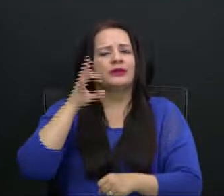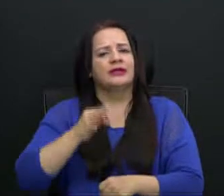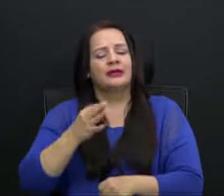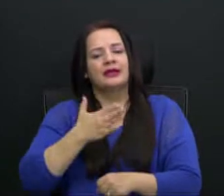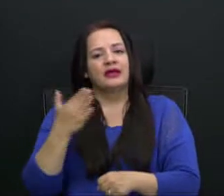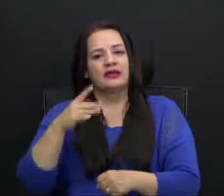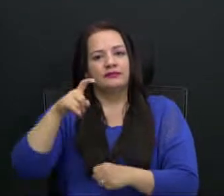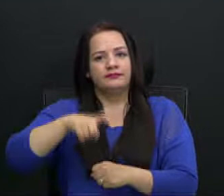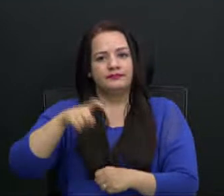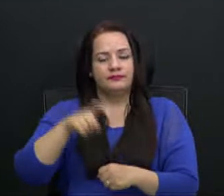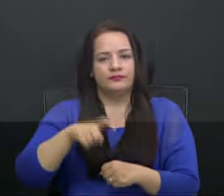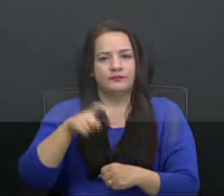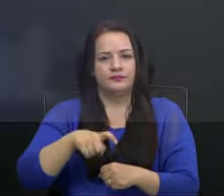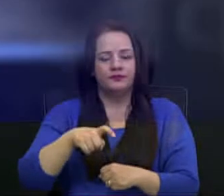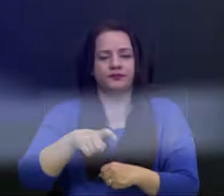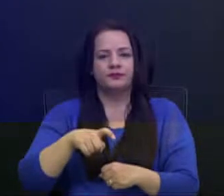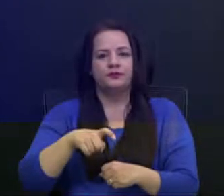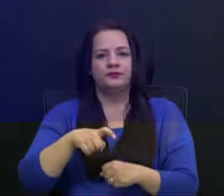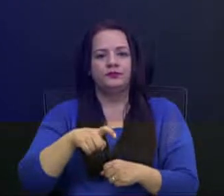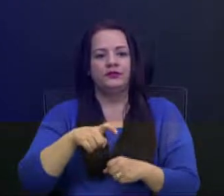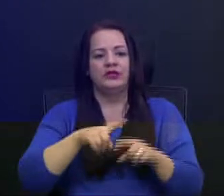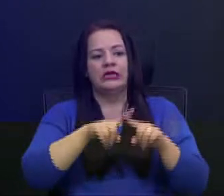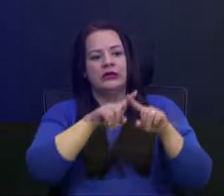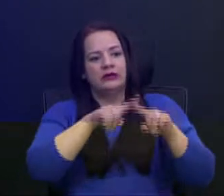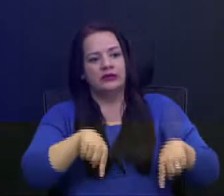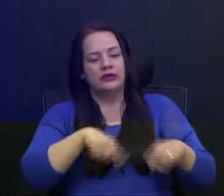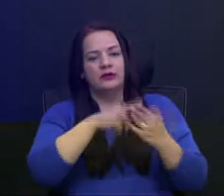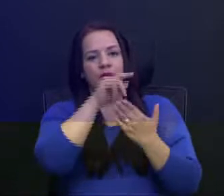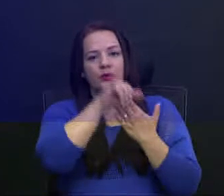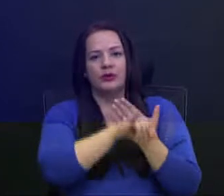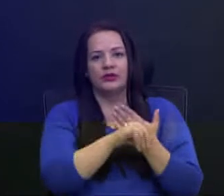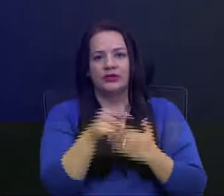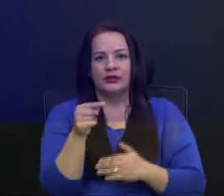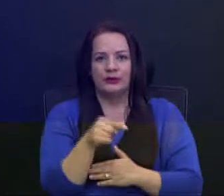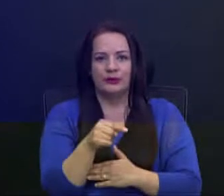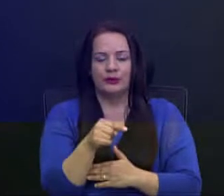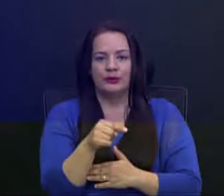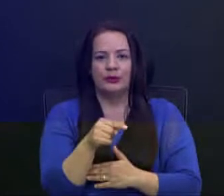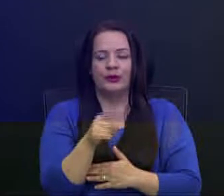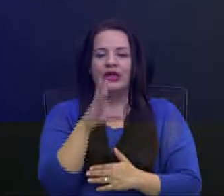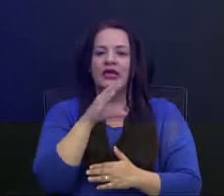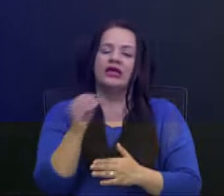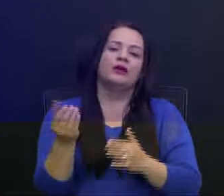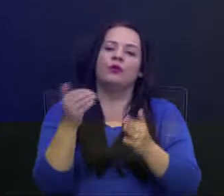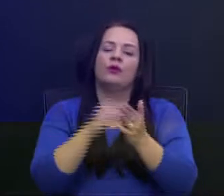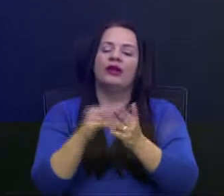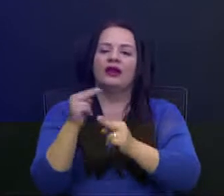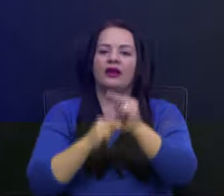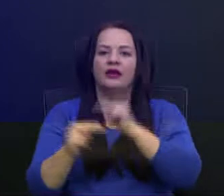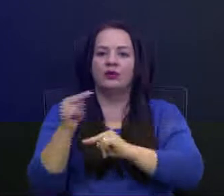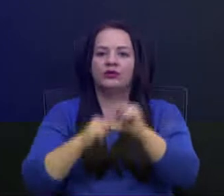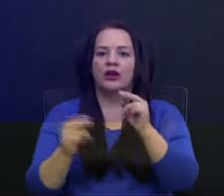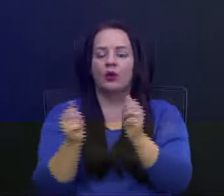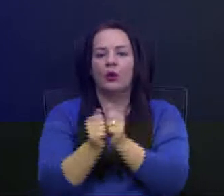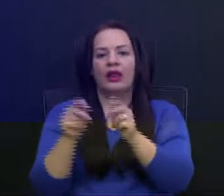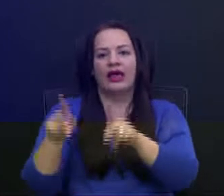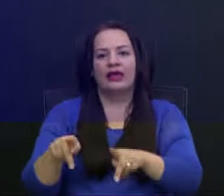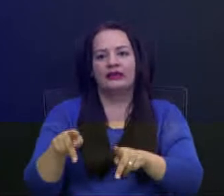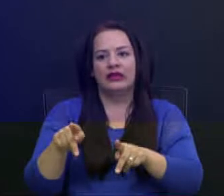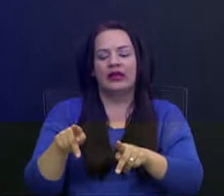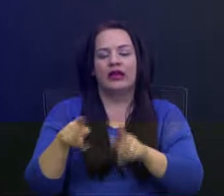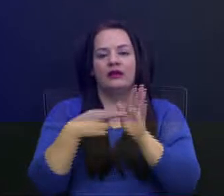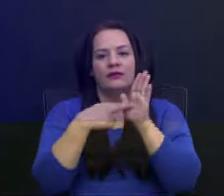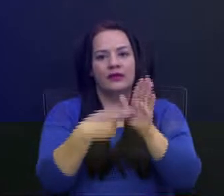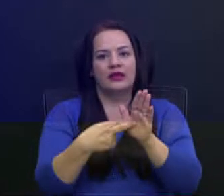más conveniente retirar este proyecto y renegociar con esta gente representante de las